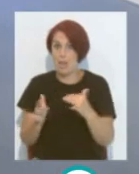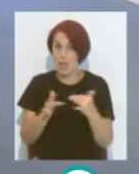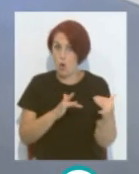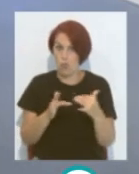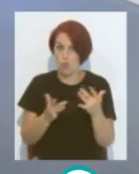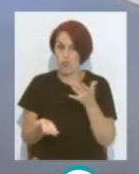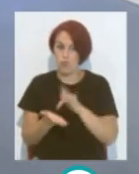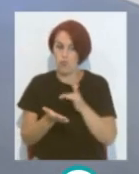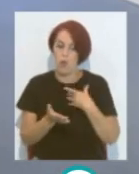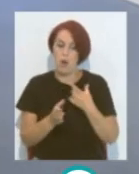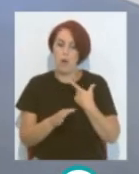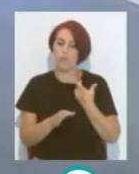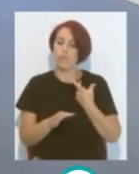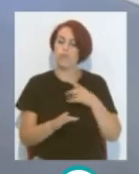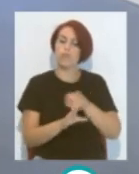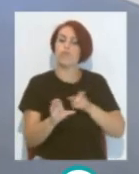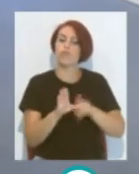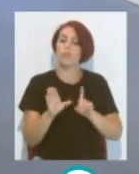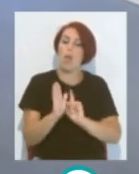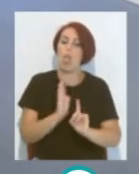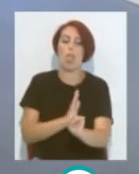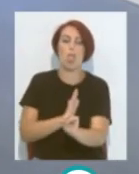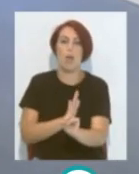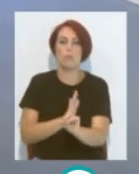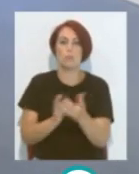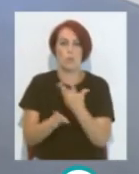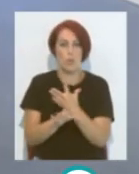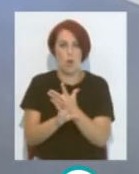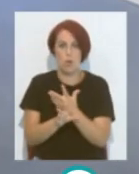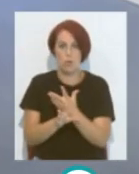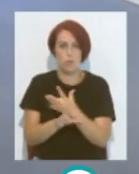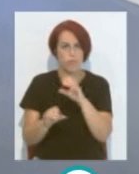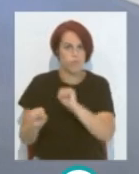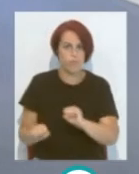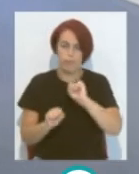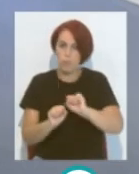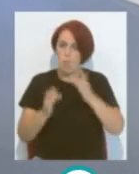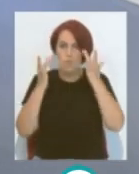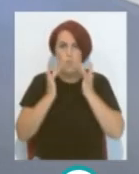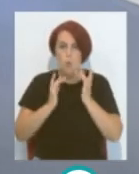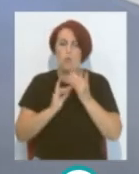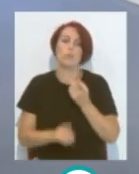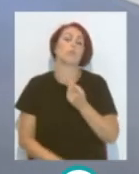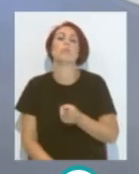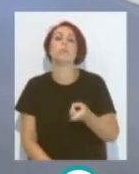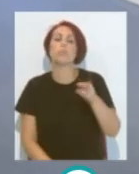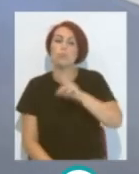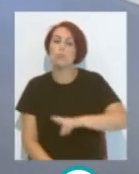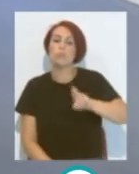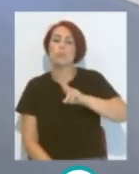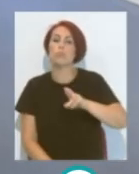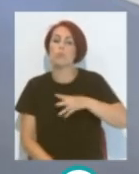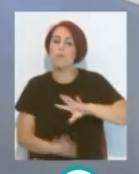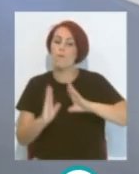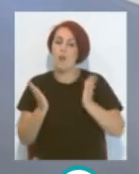Cuando le tocaba jugar Era un jugador Netamente defensivo Recuperador Pero incluso Una vez que